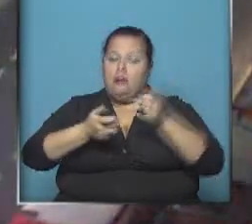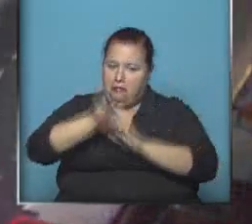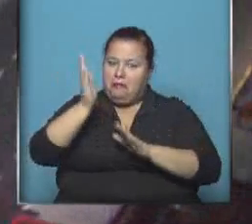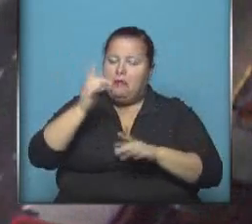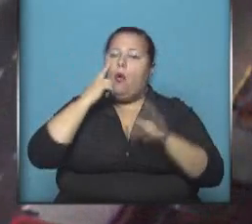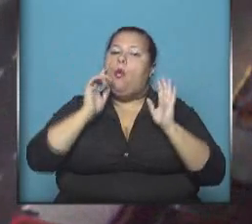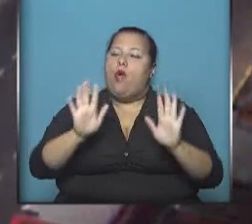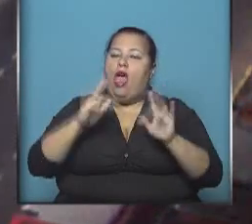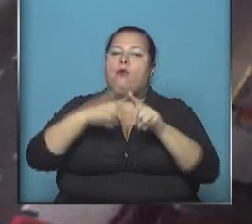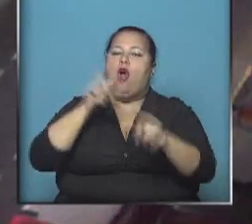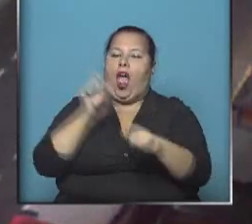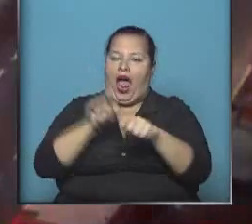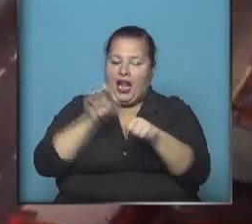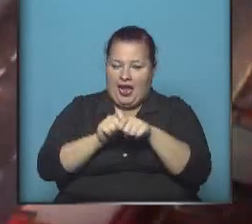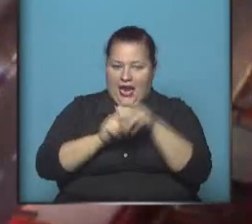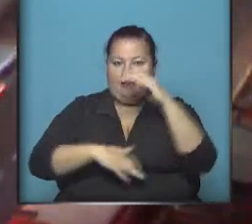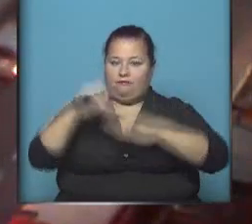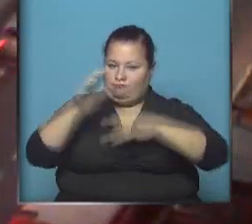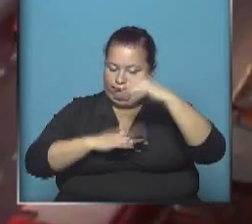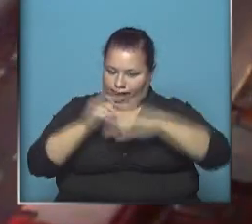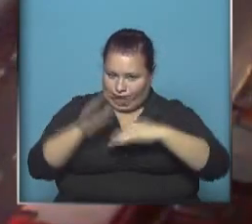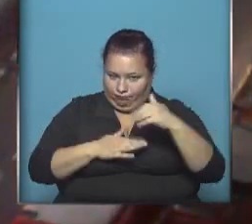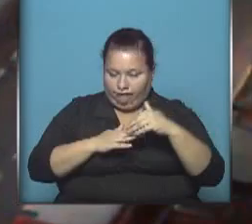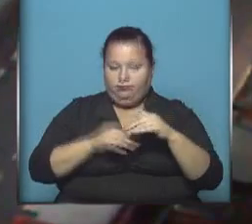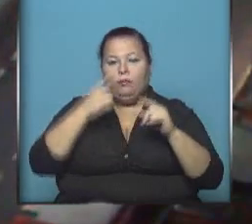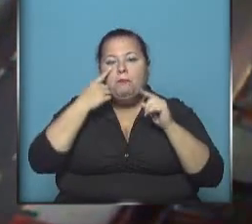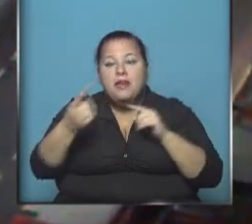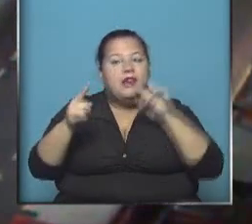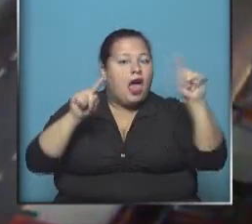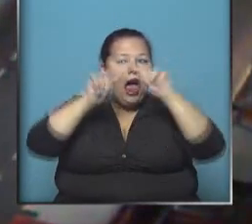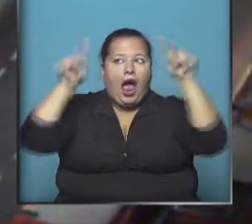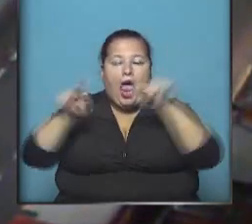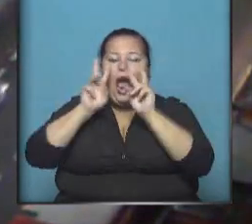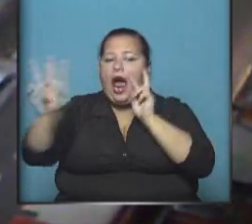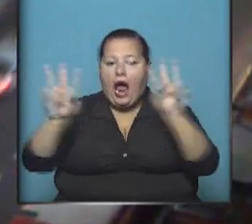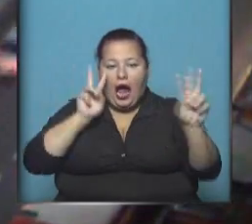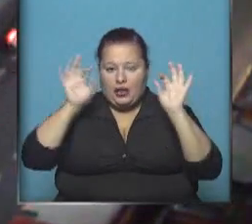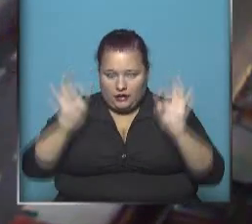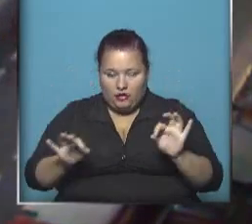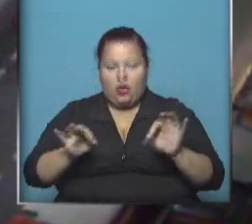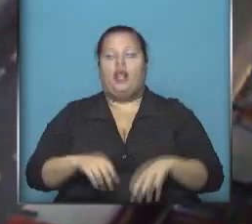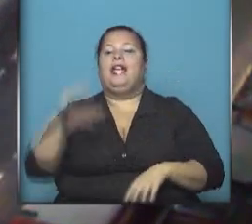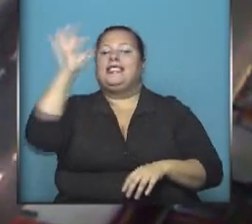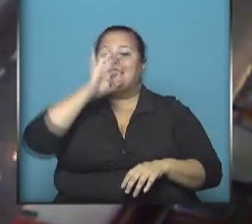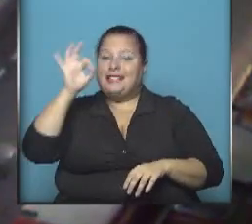con precaución por obra en construcción acate acate la señalización acate